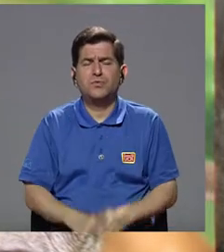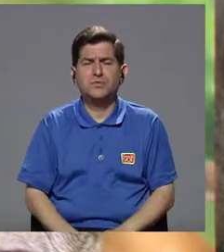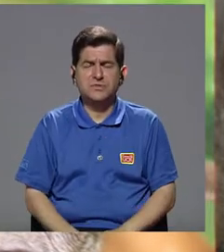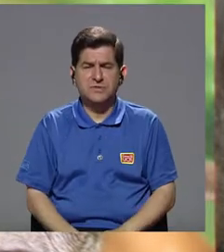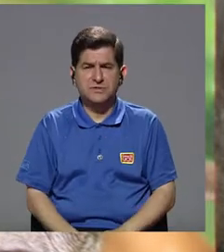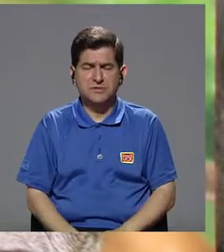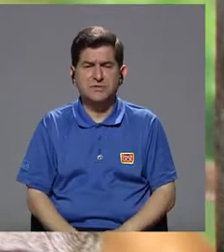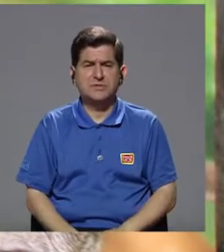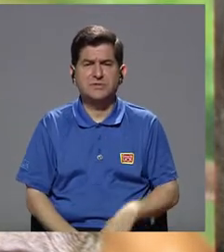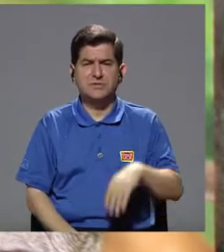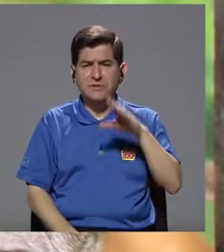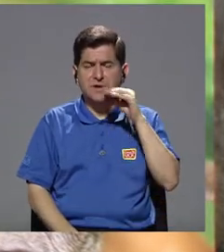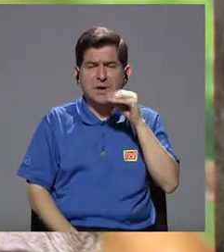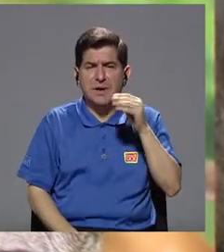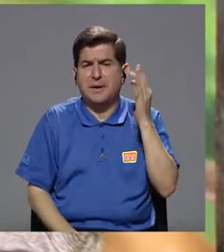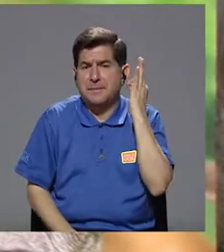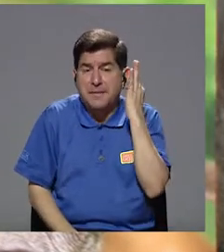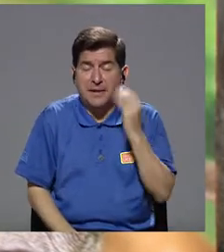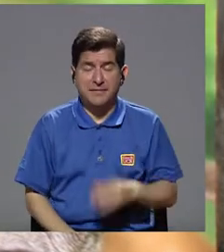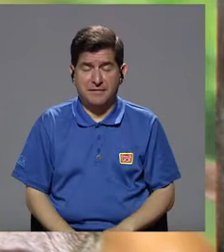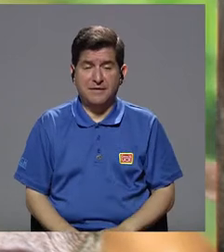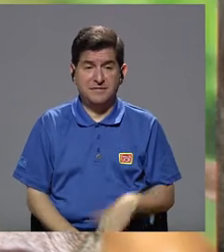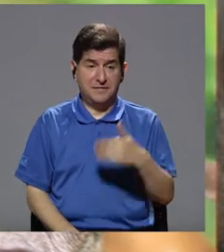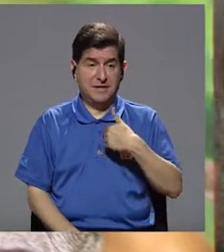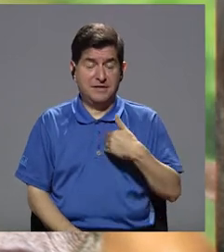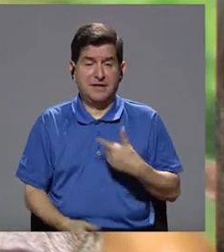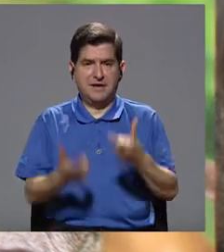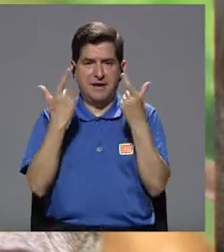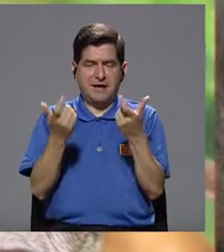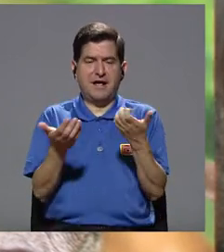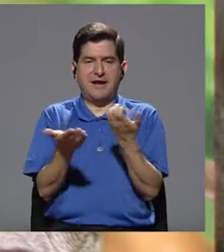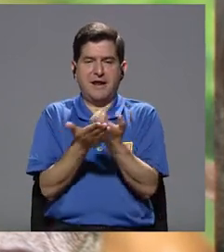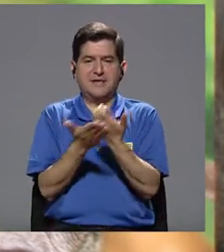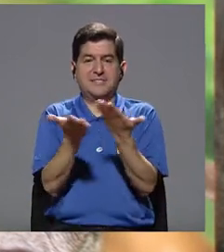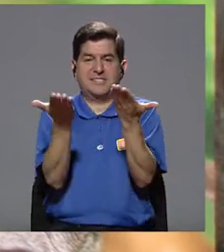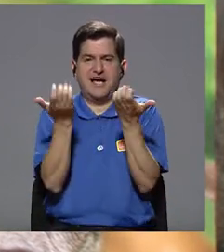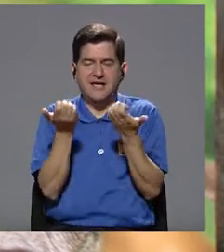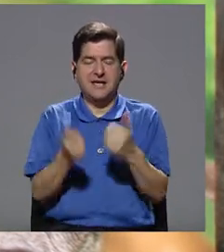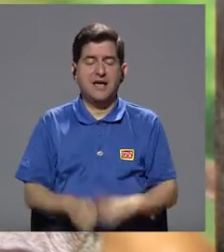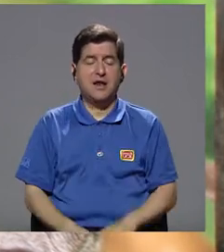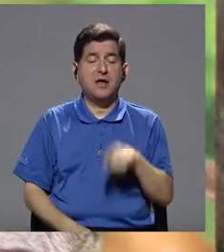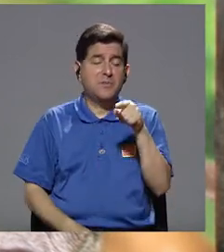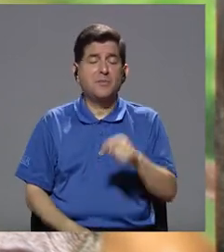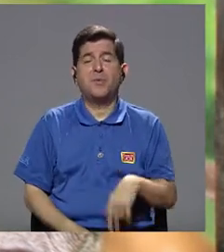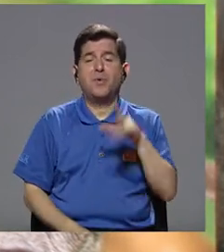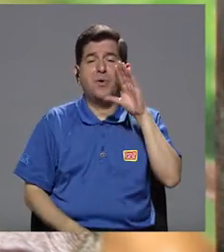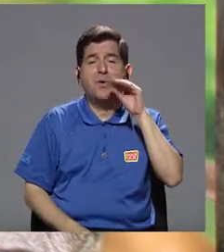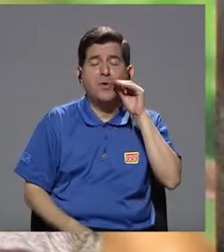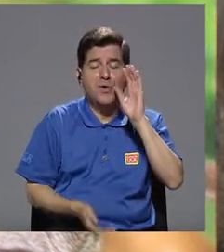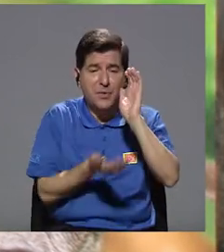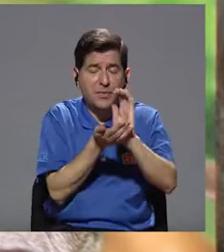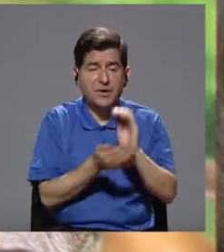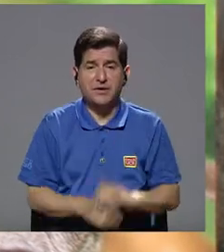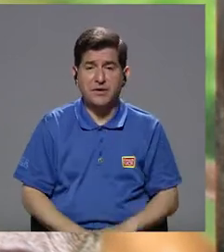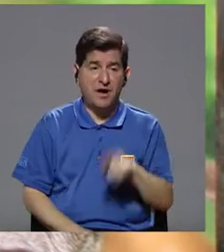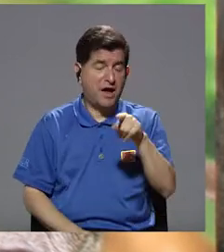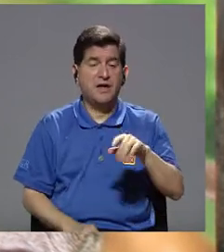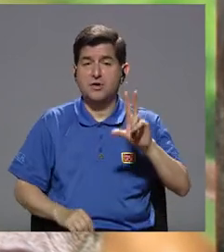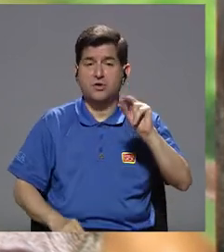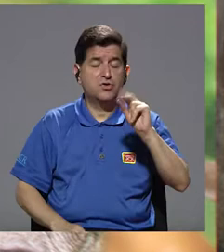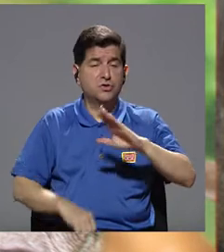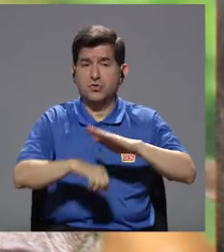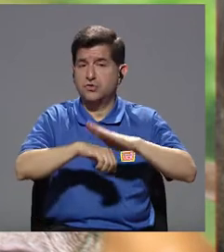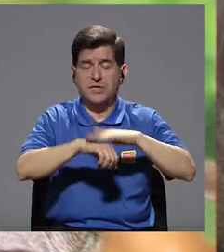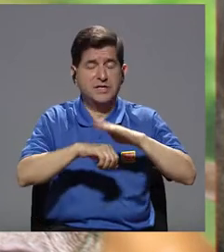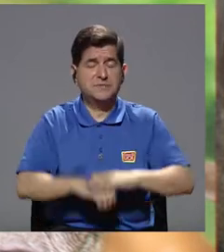gestantes y simplemente su único fin es obtener una ganancia económica por estos cachorros. A las hembras no se les descansa,